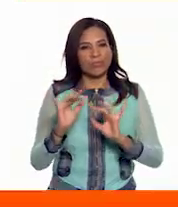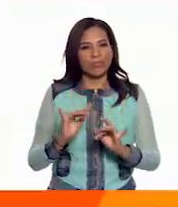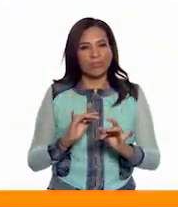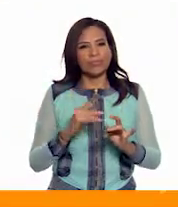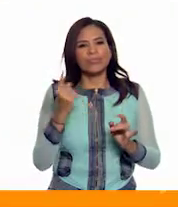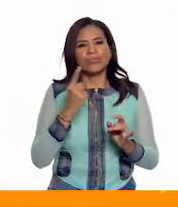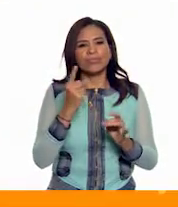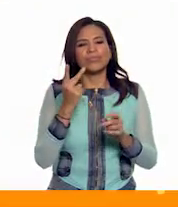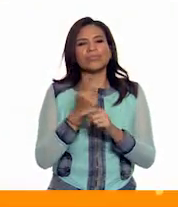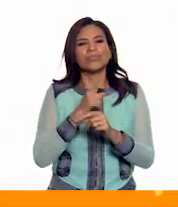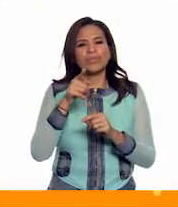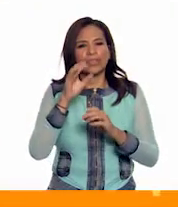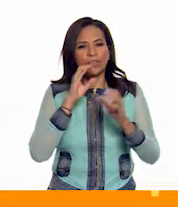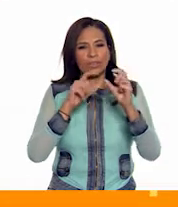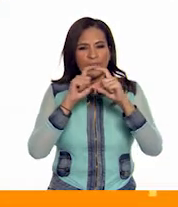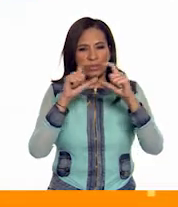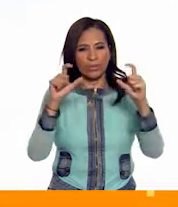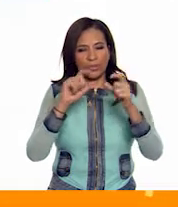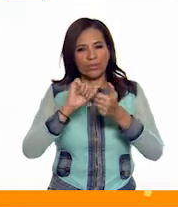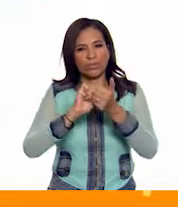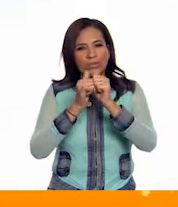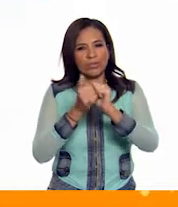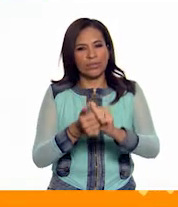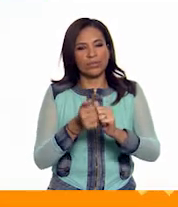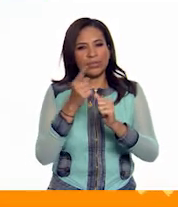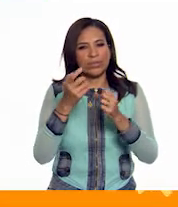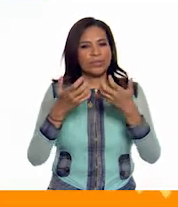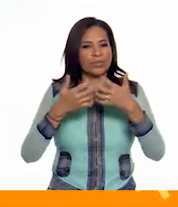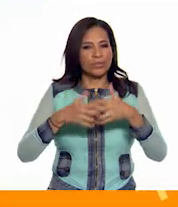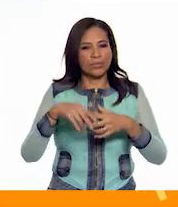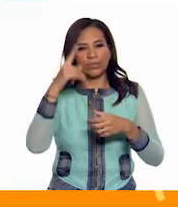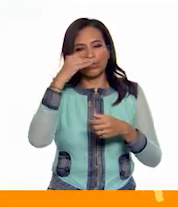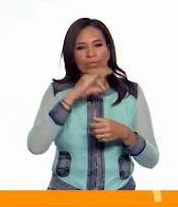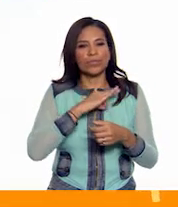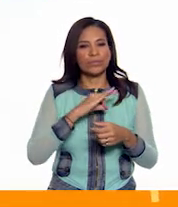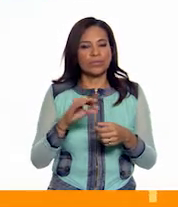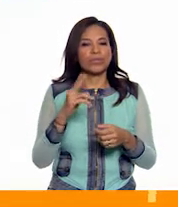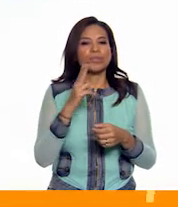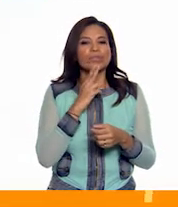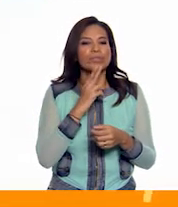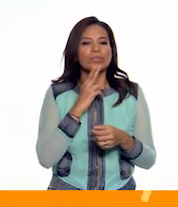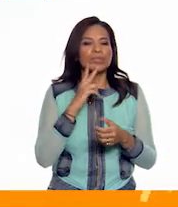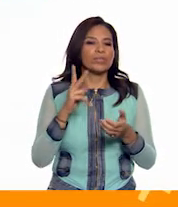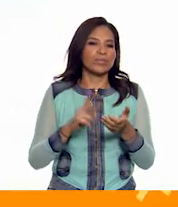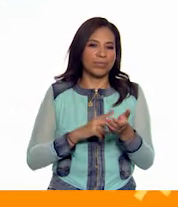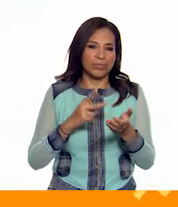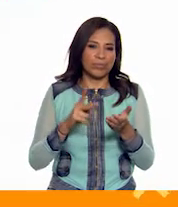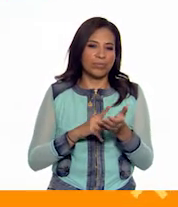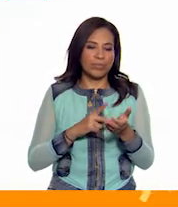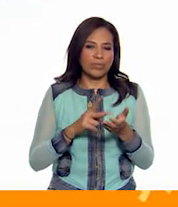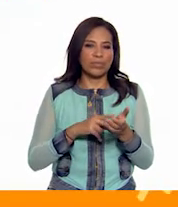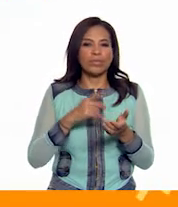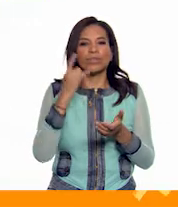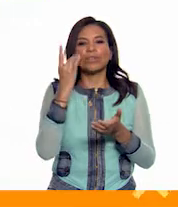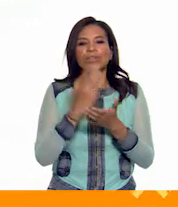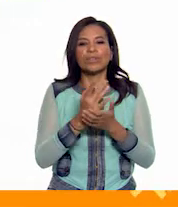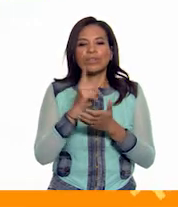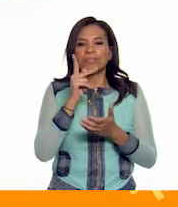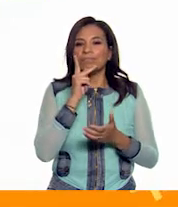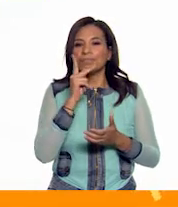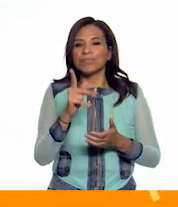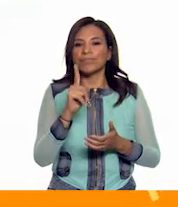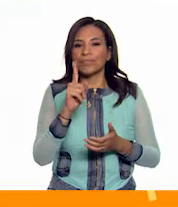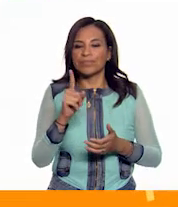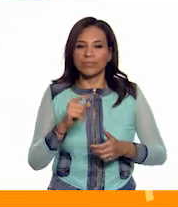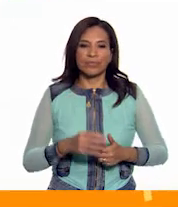¿Qué parte del código convertirías en una función para que pudieras usarla una y otra vez con solo una palabra?